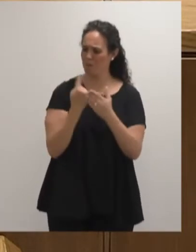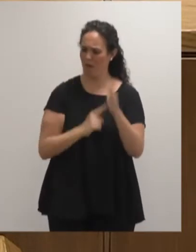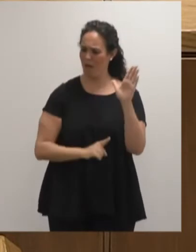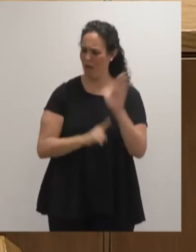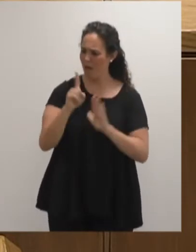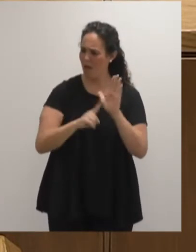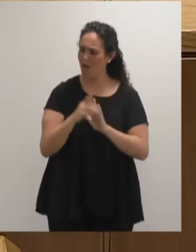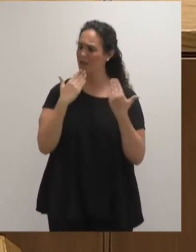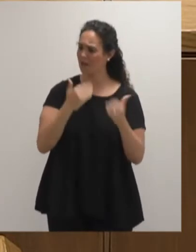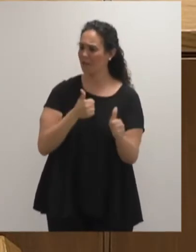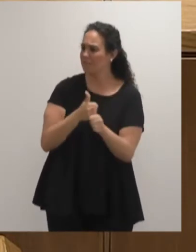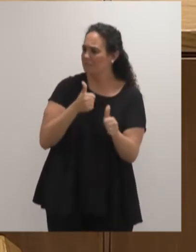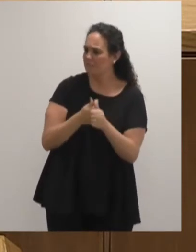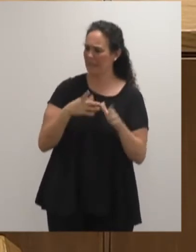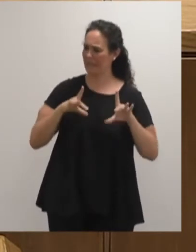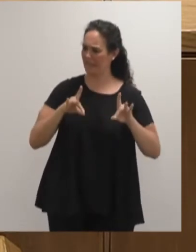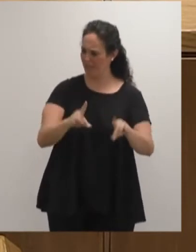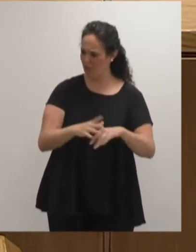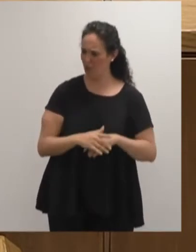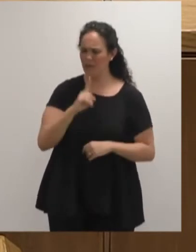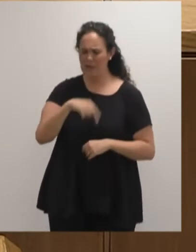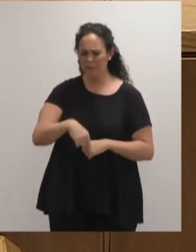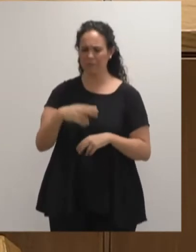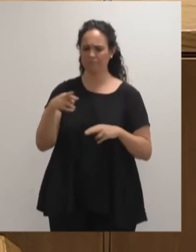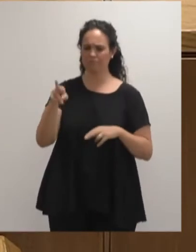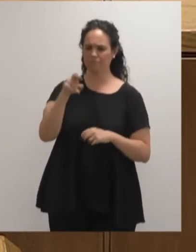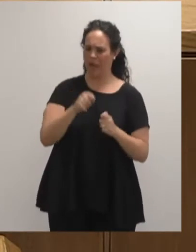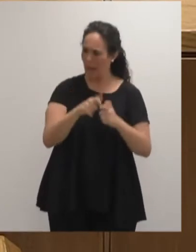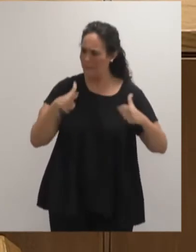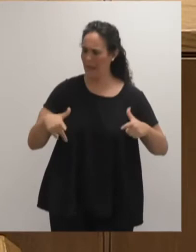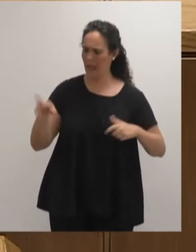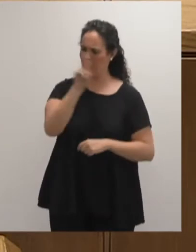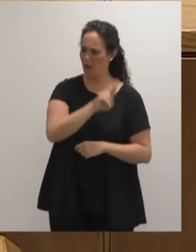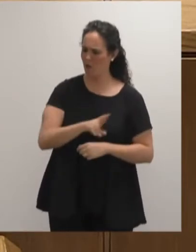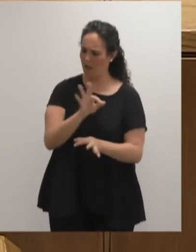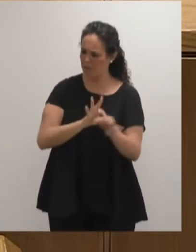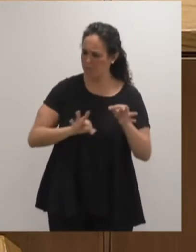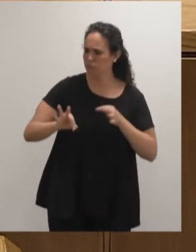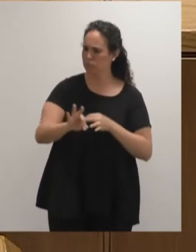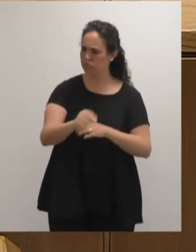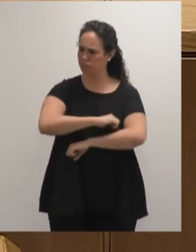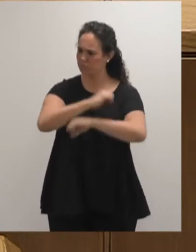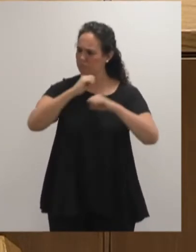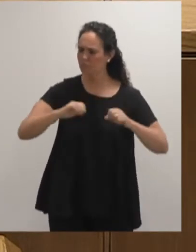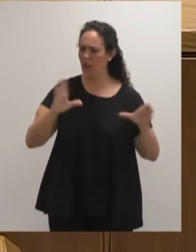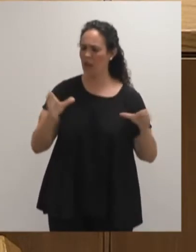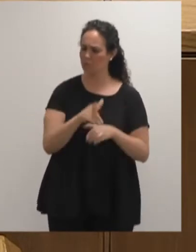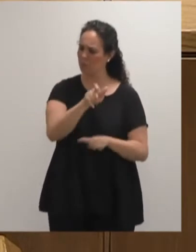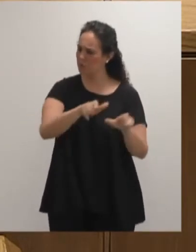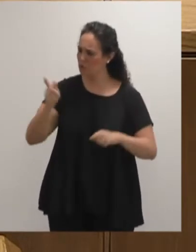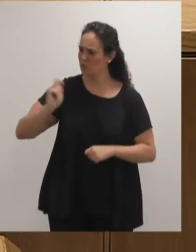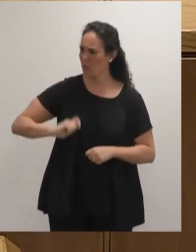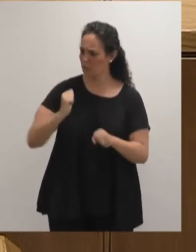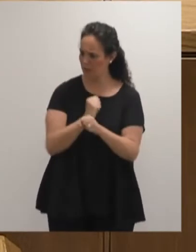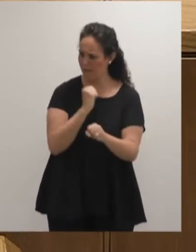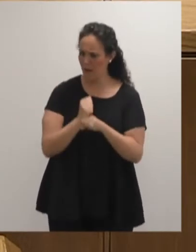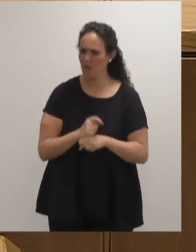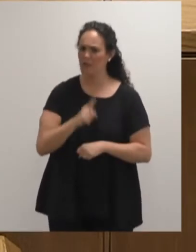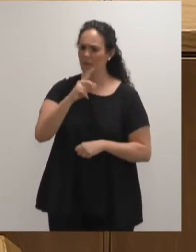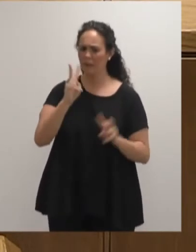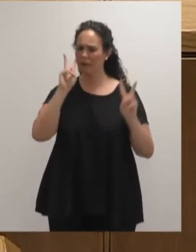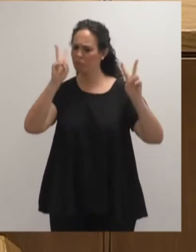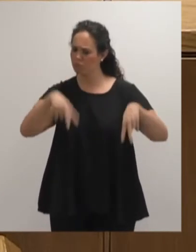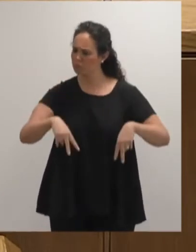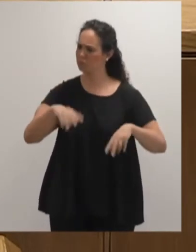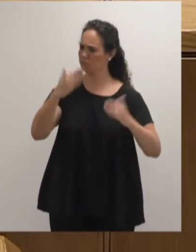asistencial. Vamos a ampliar, renovar y consolidar las plantillas. Vamos a mejorar la formación y el reconocimiento a las